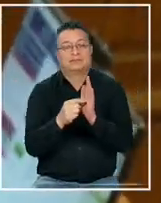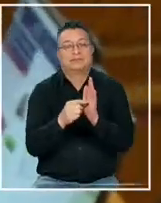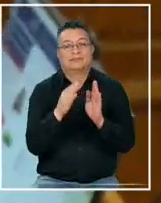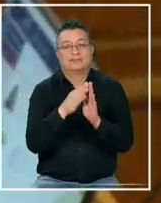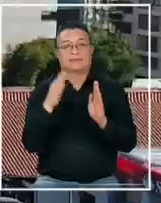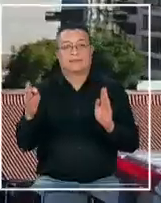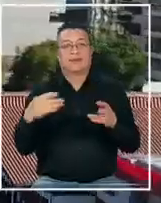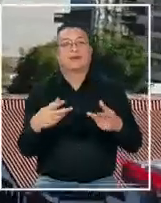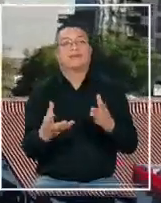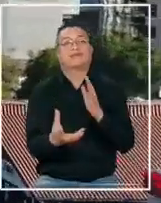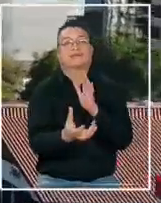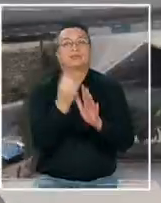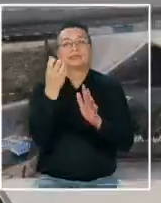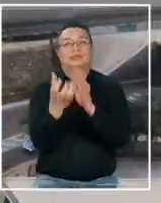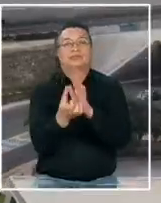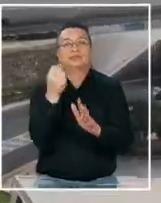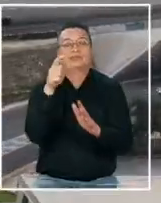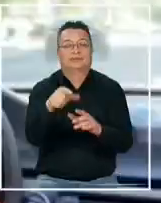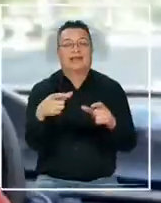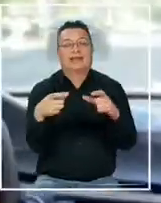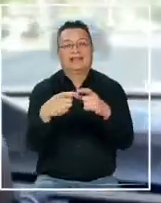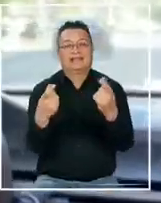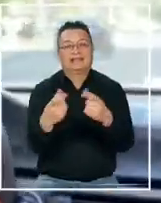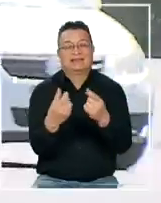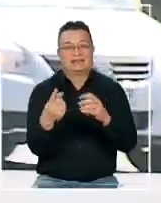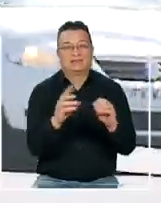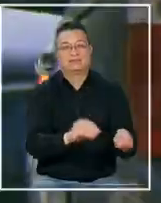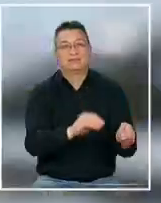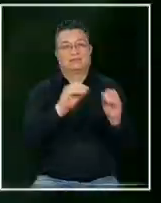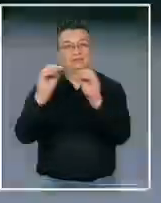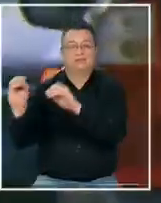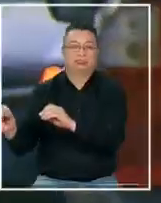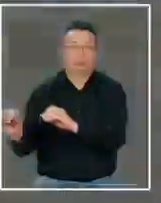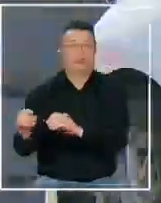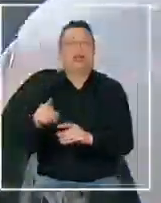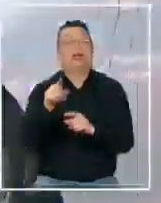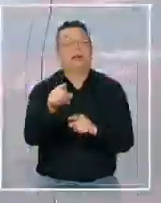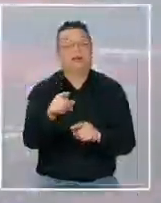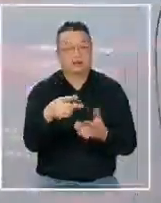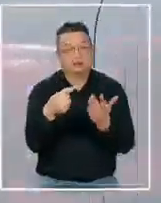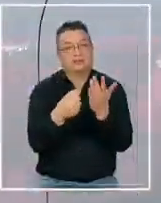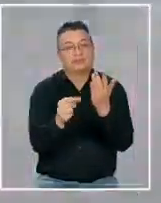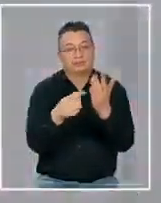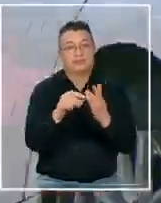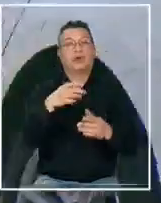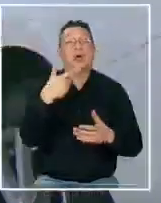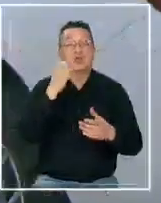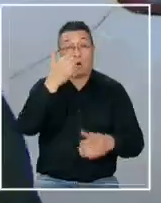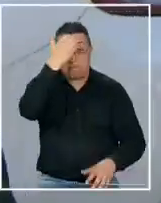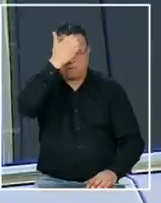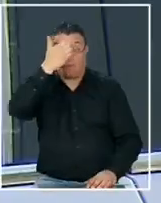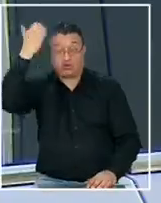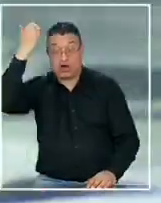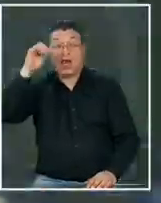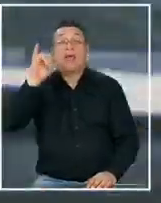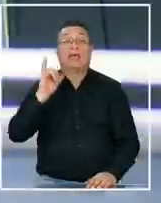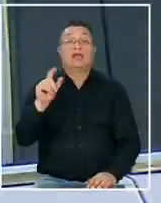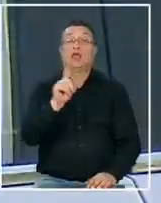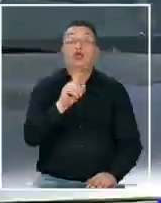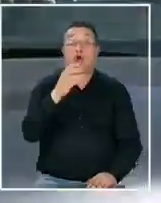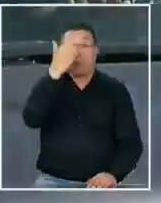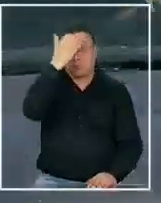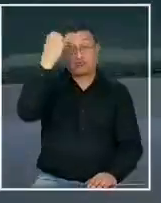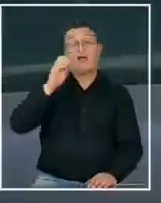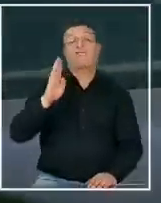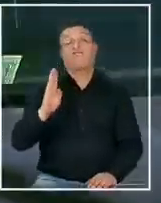para sacar y obtener nuevamente su licencia de conducir. Esto corre para las licencias profesionales y las no profesionales, una